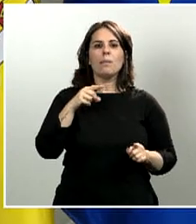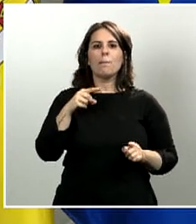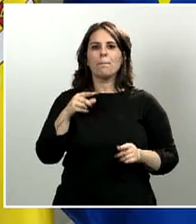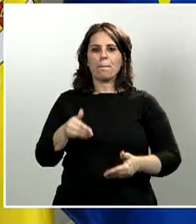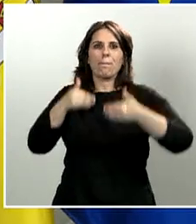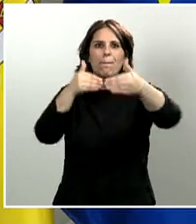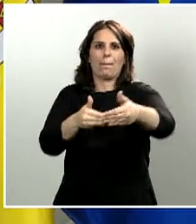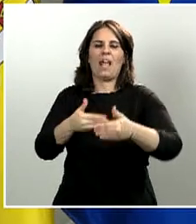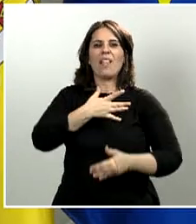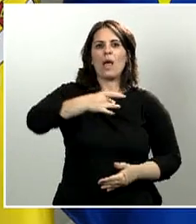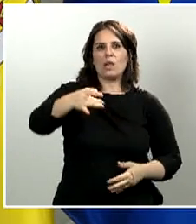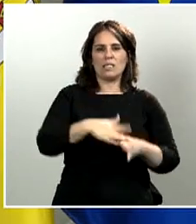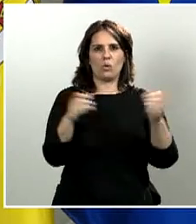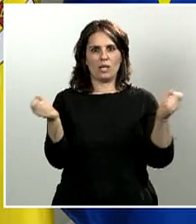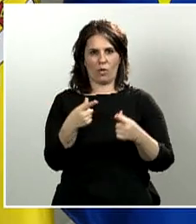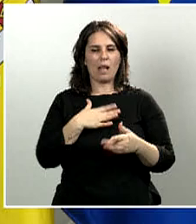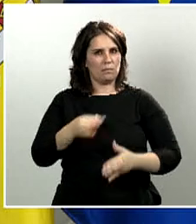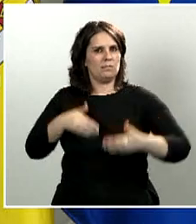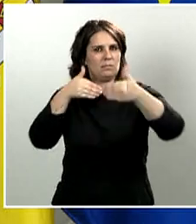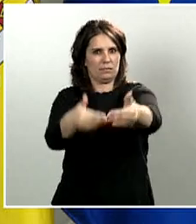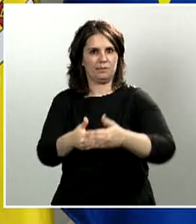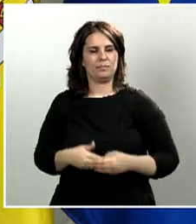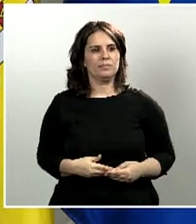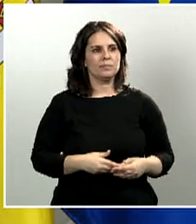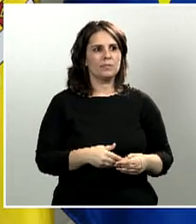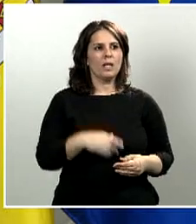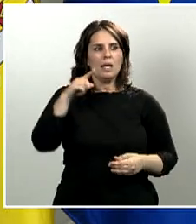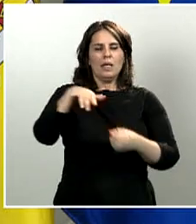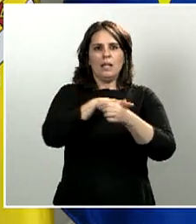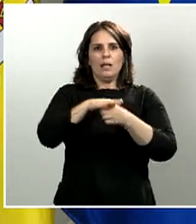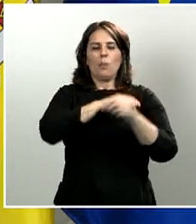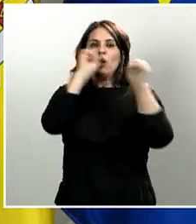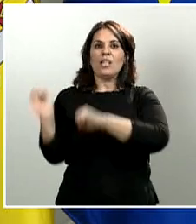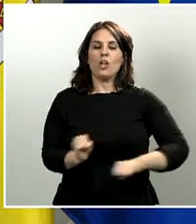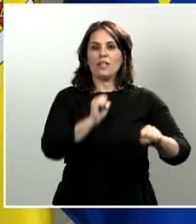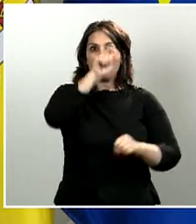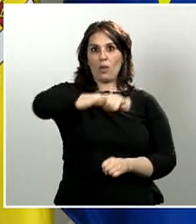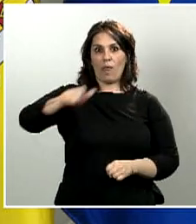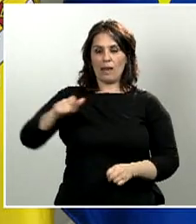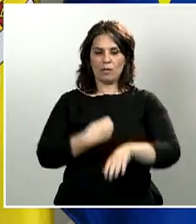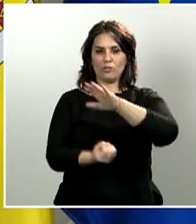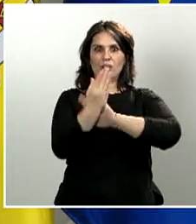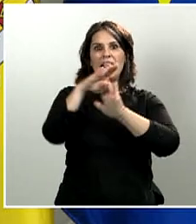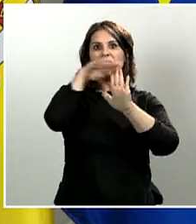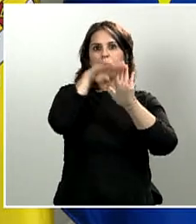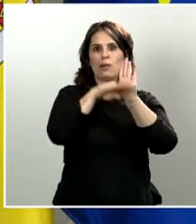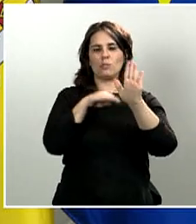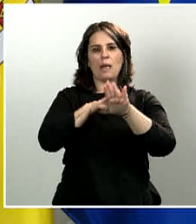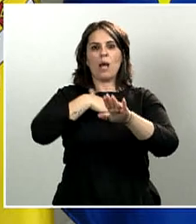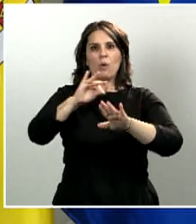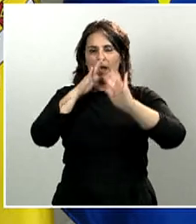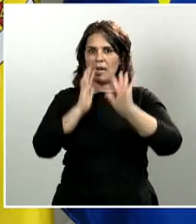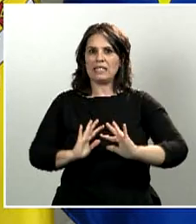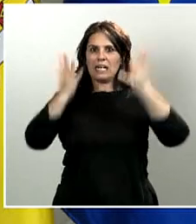Seguridad Social. En el ámbito de la protección de los ciudadanos, se establecen los términos para poder abordar el rescate de los fondos de